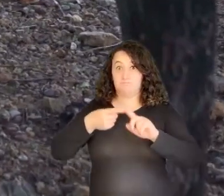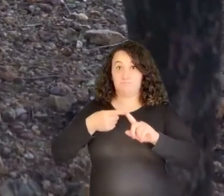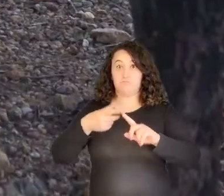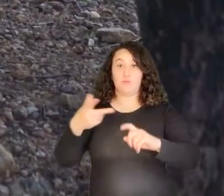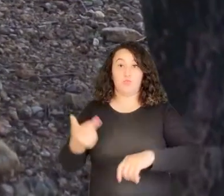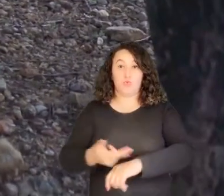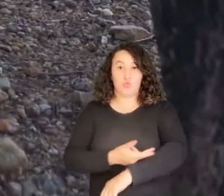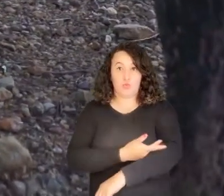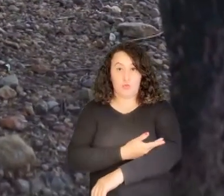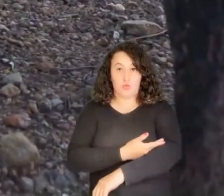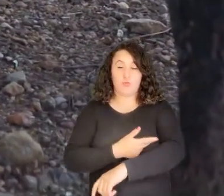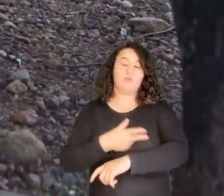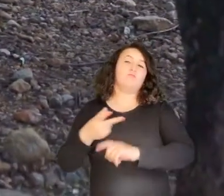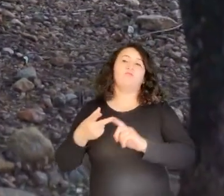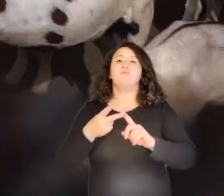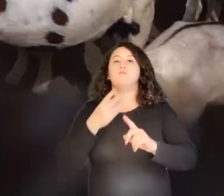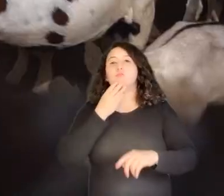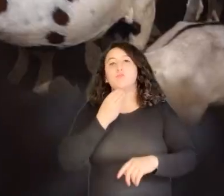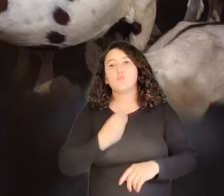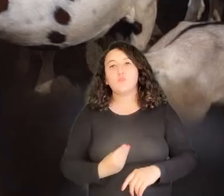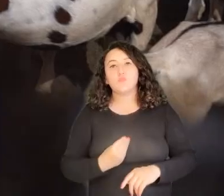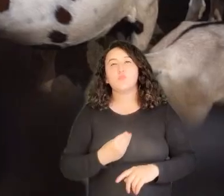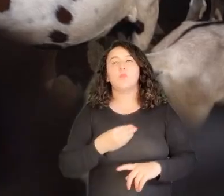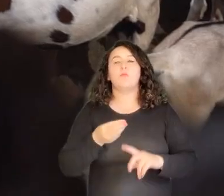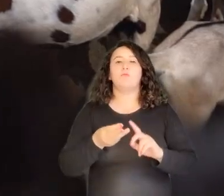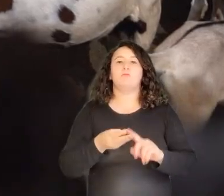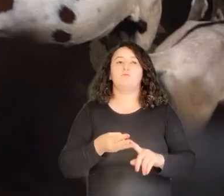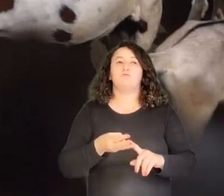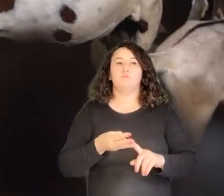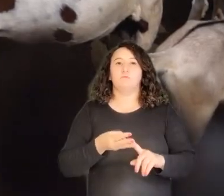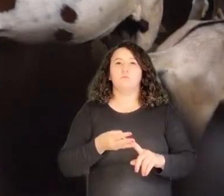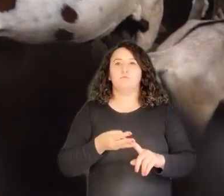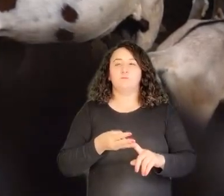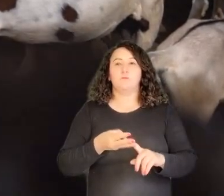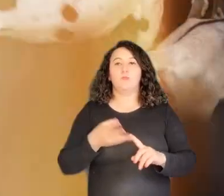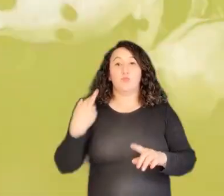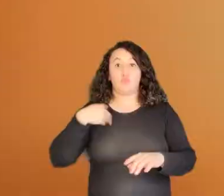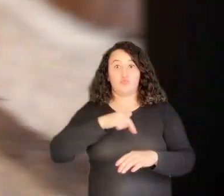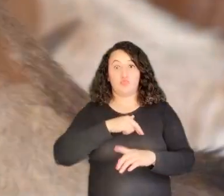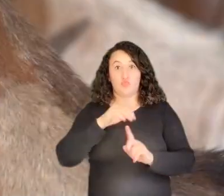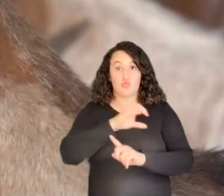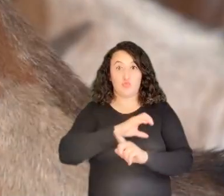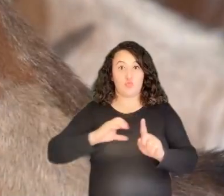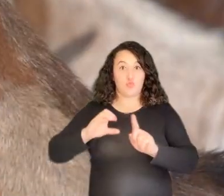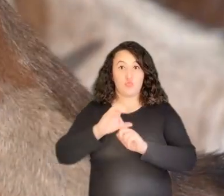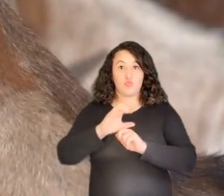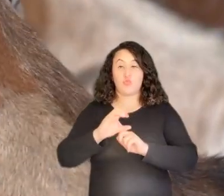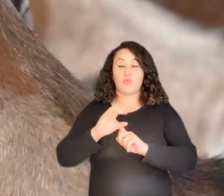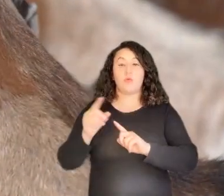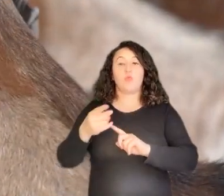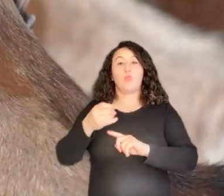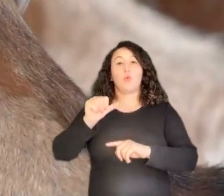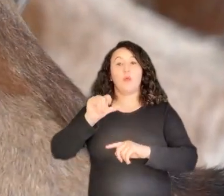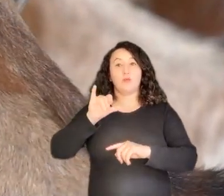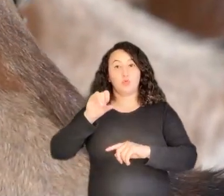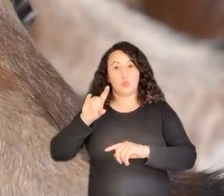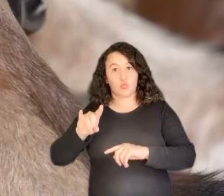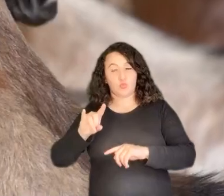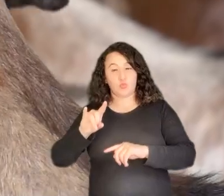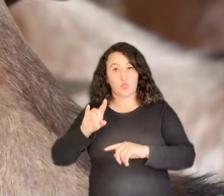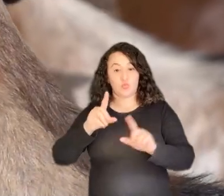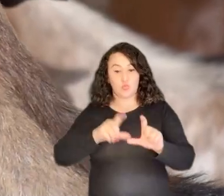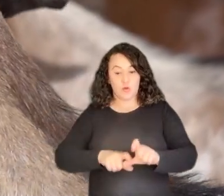ovejos, tenemos cabras, en la cultura nuestra del Guayú, de la Guajira,